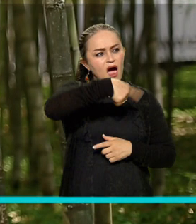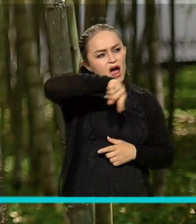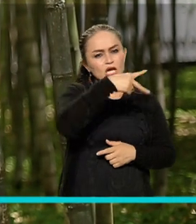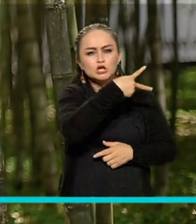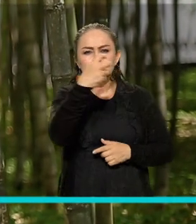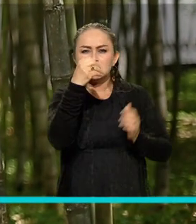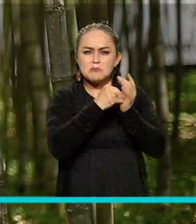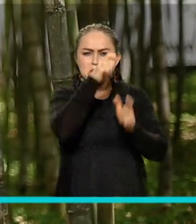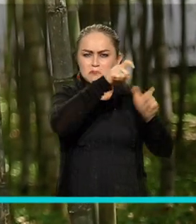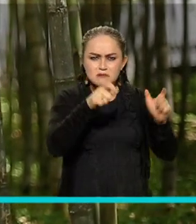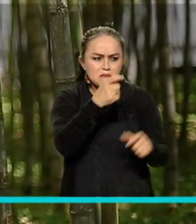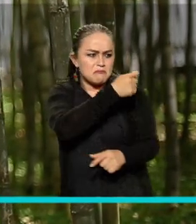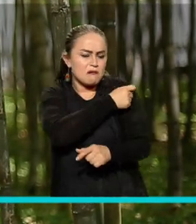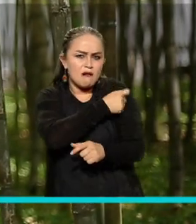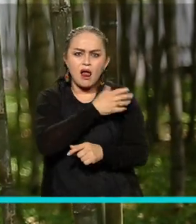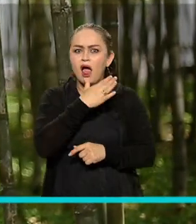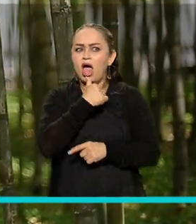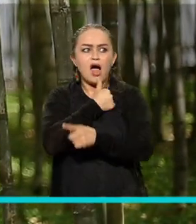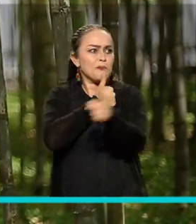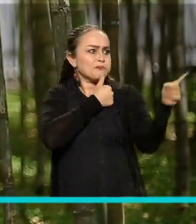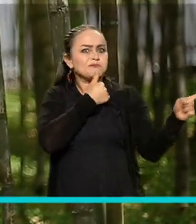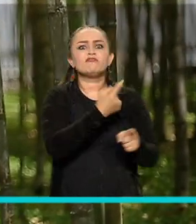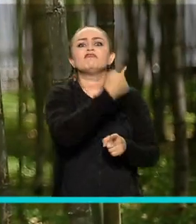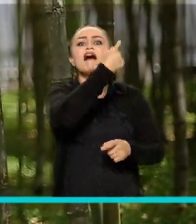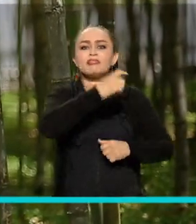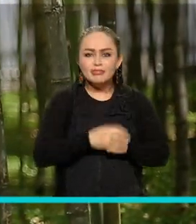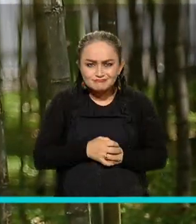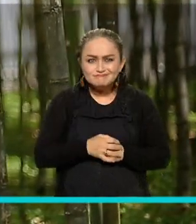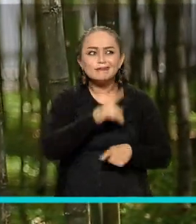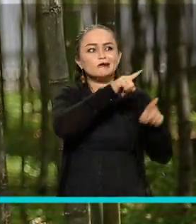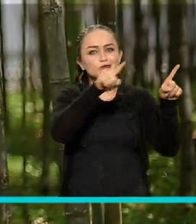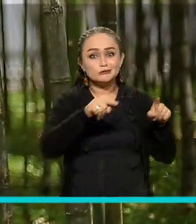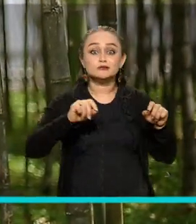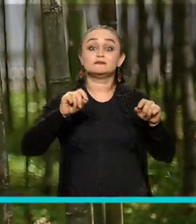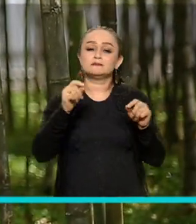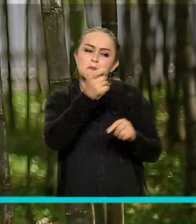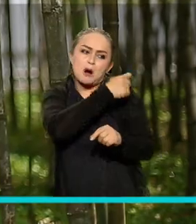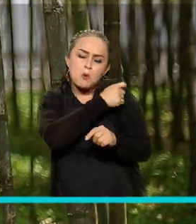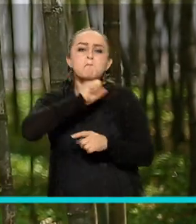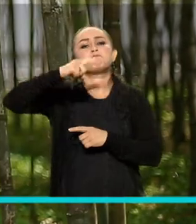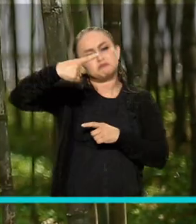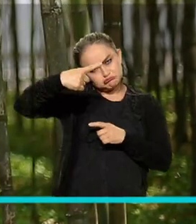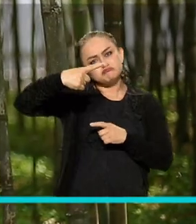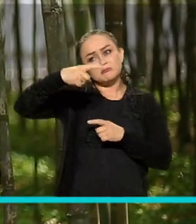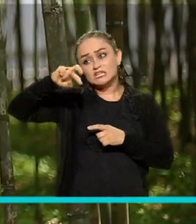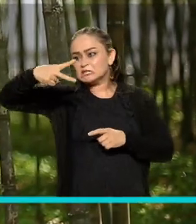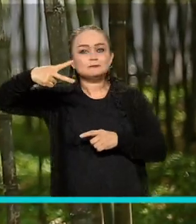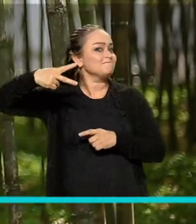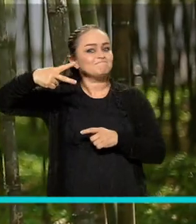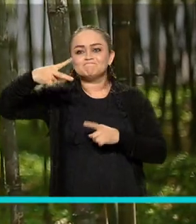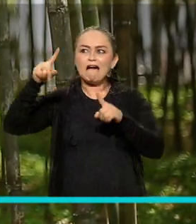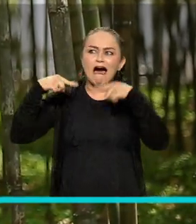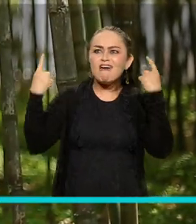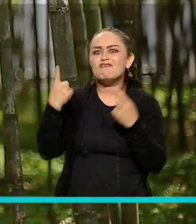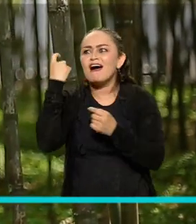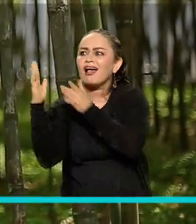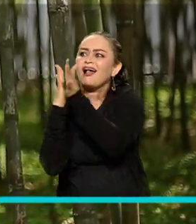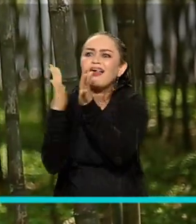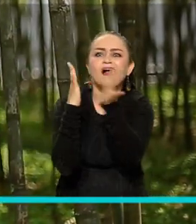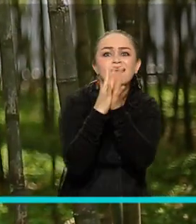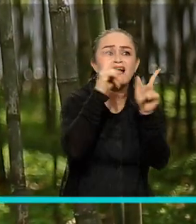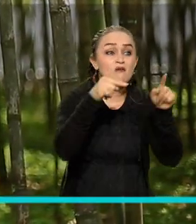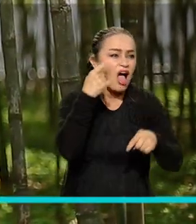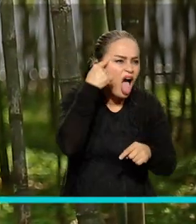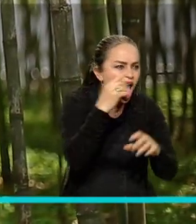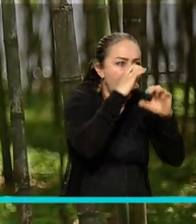Más de 200.000 personas no han completado su esquema de vacunación en Medellín. Muchos de ellos no se han aplicado la segunda dosis por desinformación y